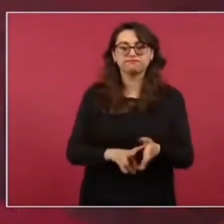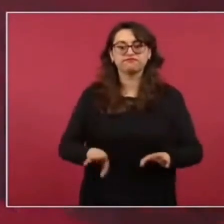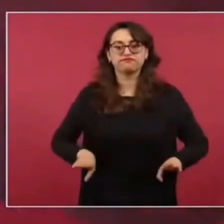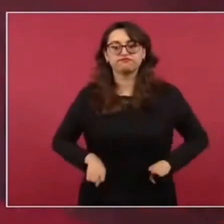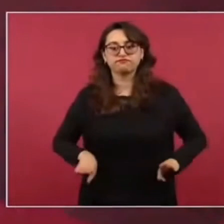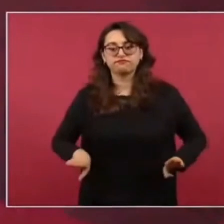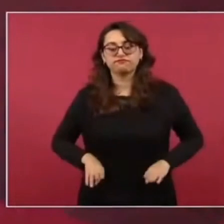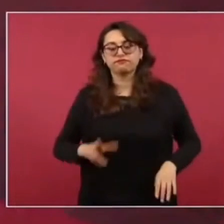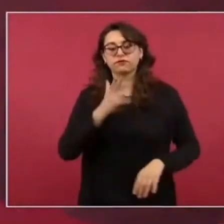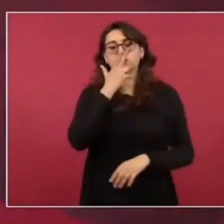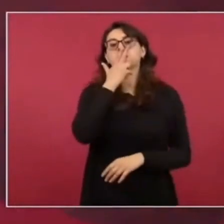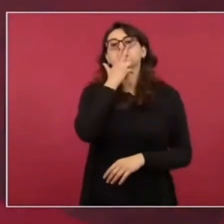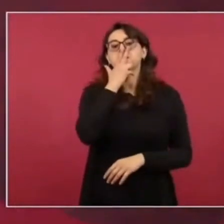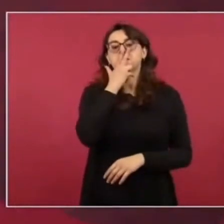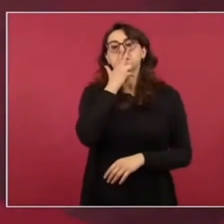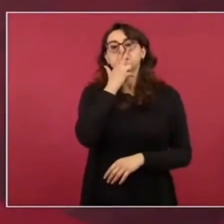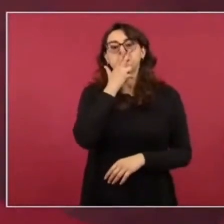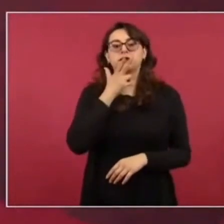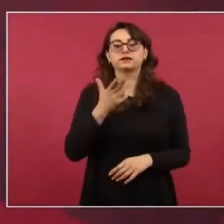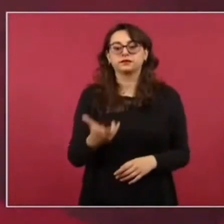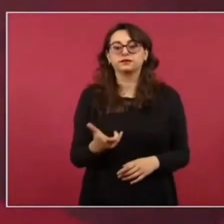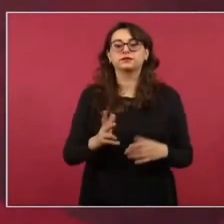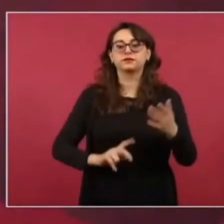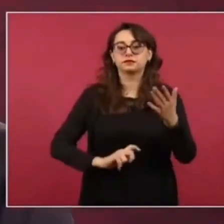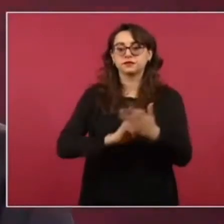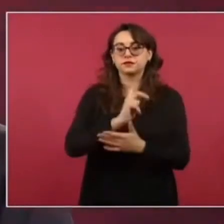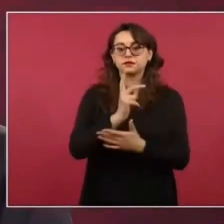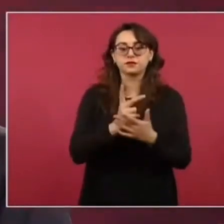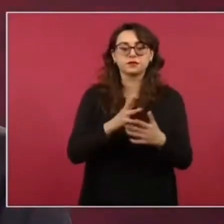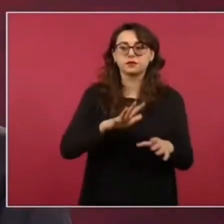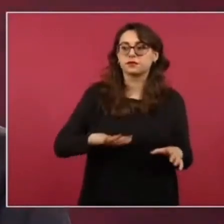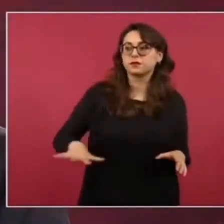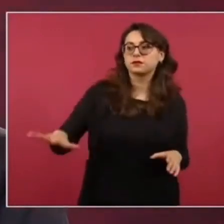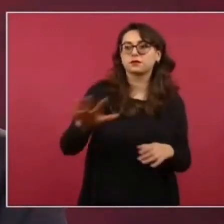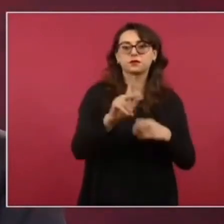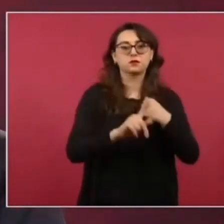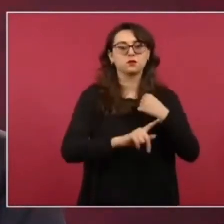atendiendo los problemas de pobreza,